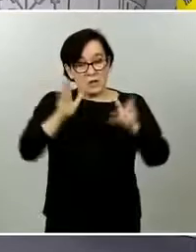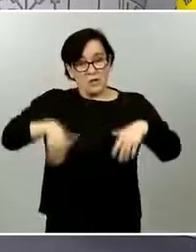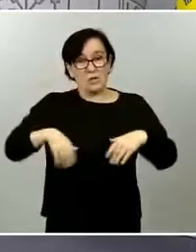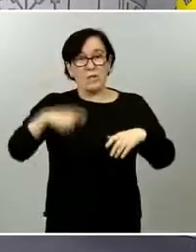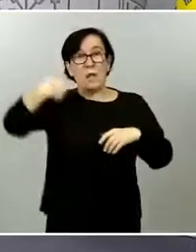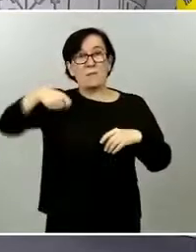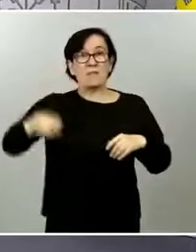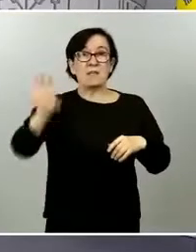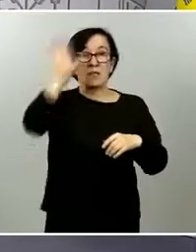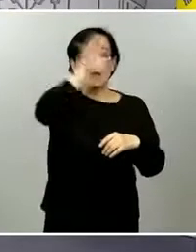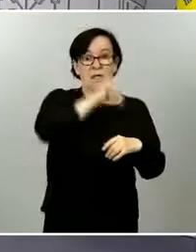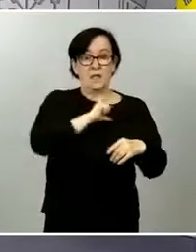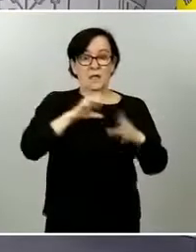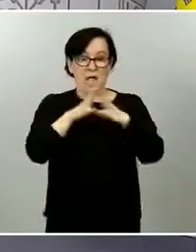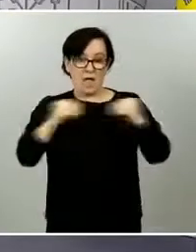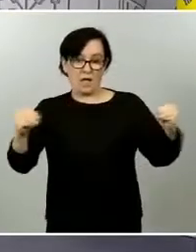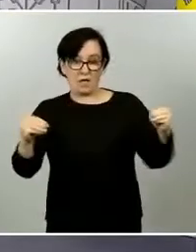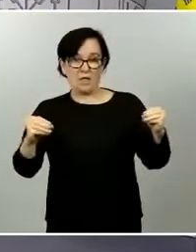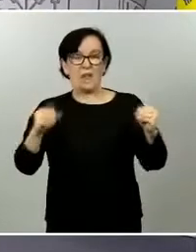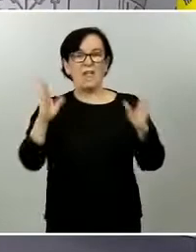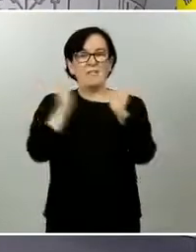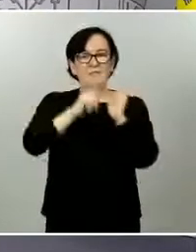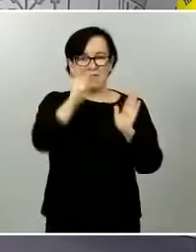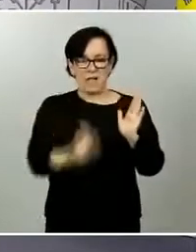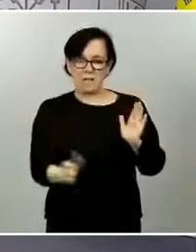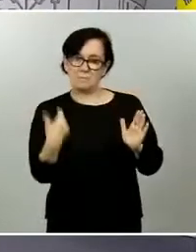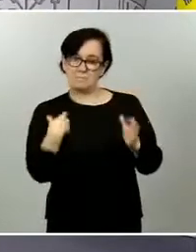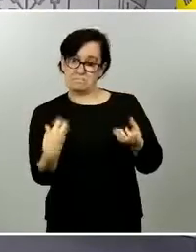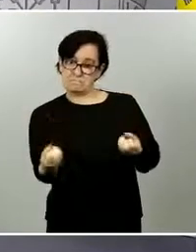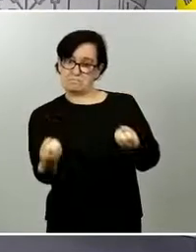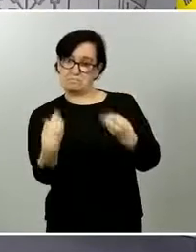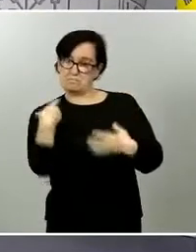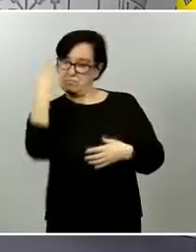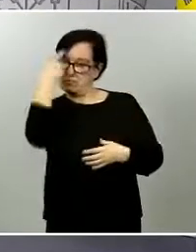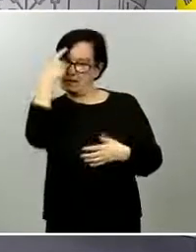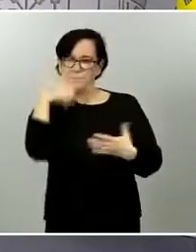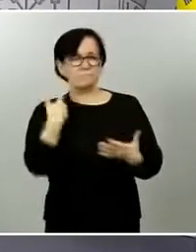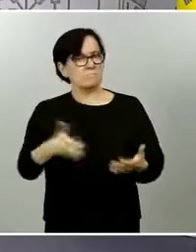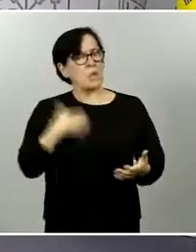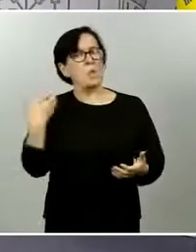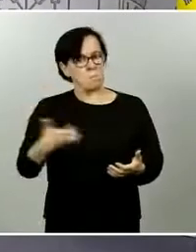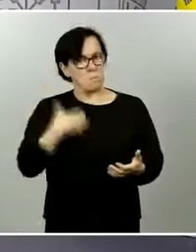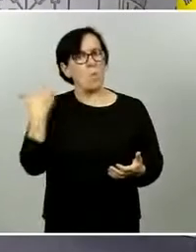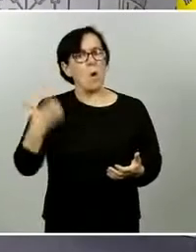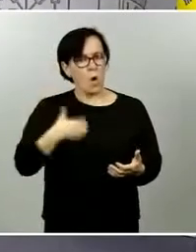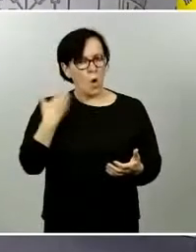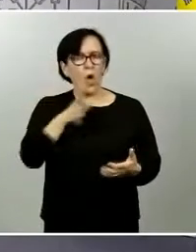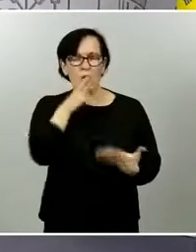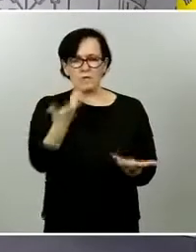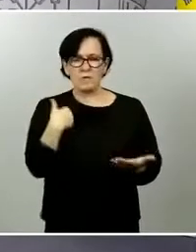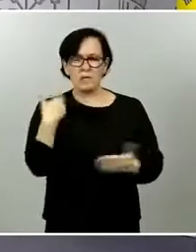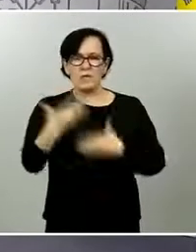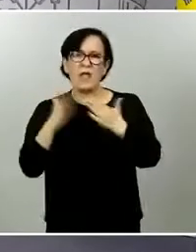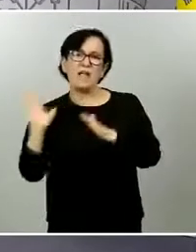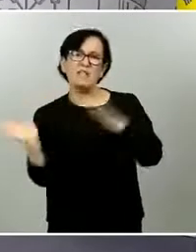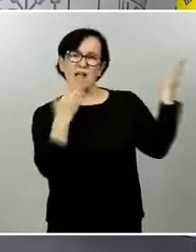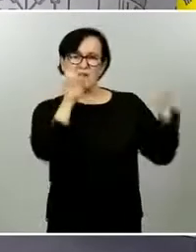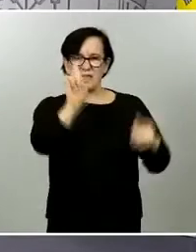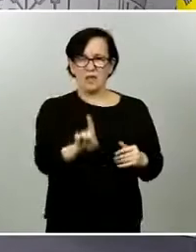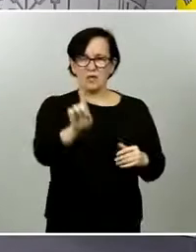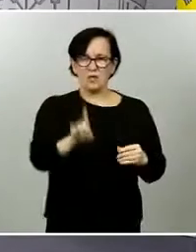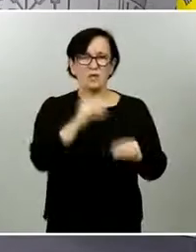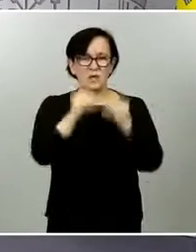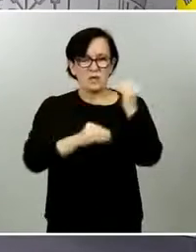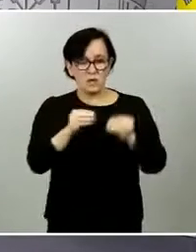respecto y si podría facilitar en caso de existir ese estudio los datos y por último la reunión con los presidentes autonómicos